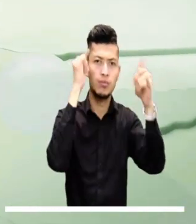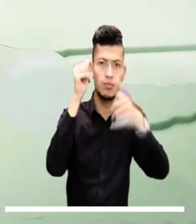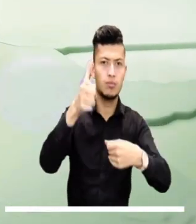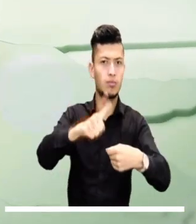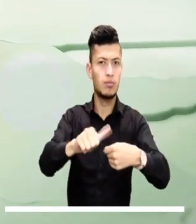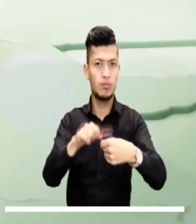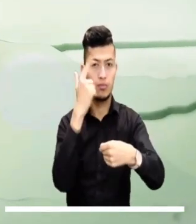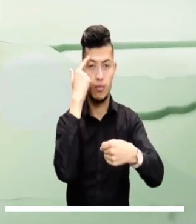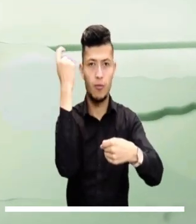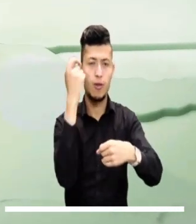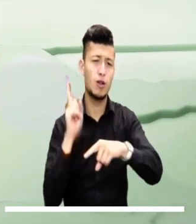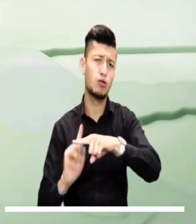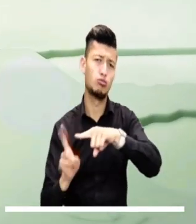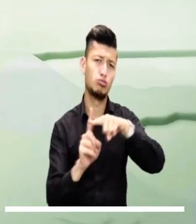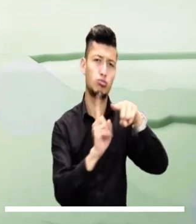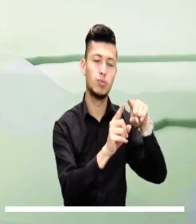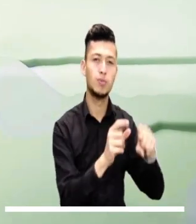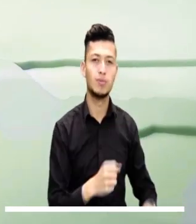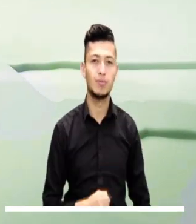Casanare y del Meta.